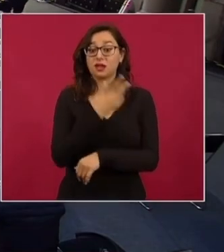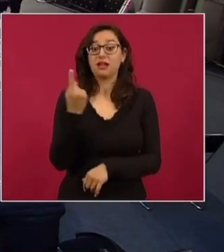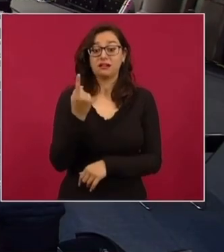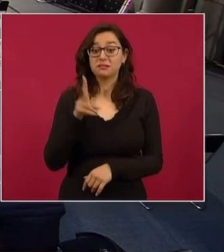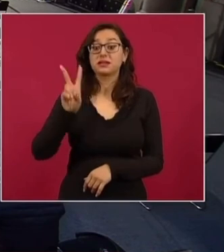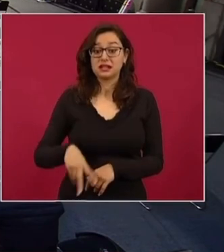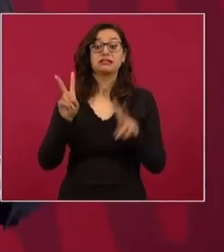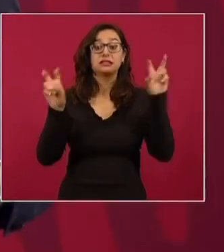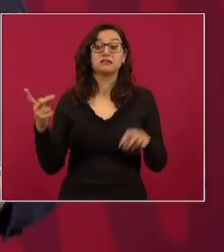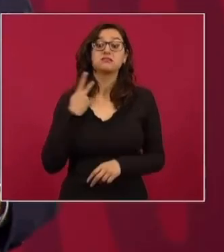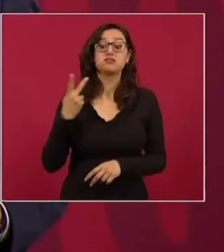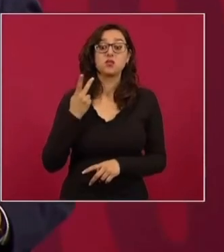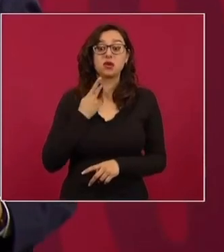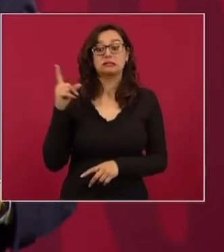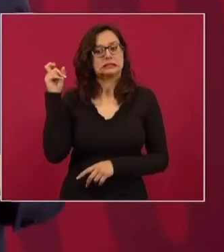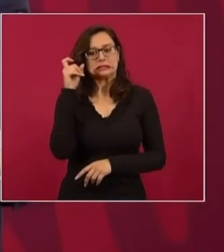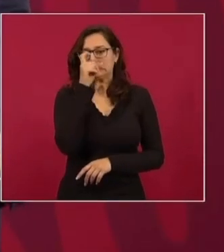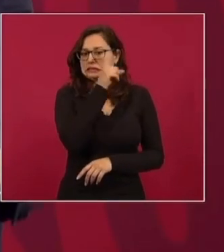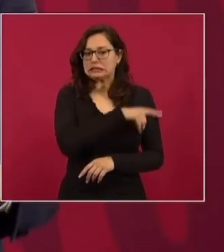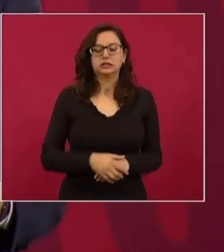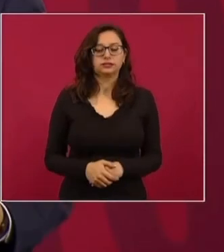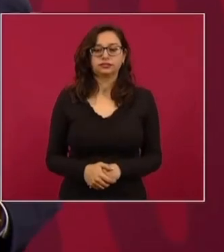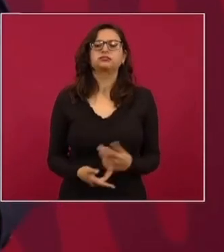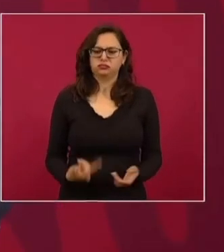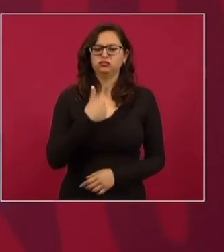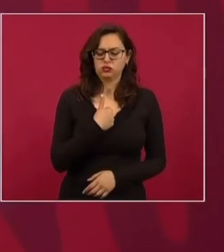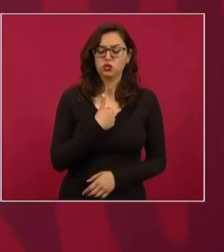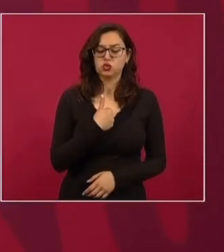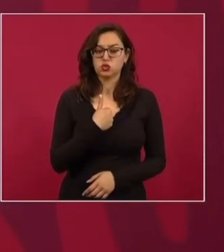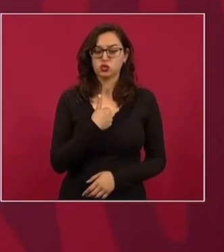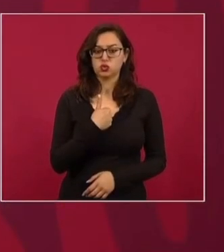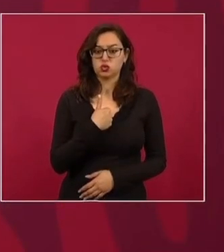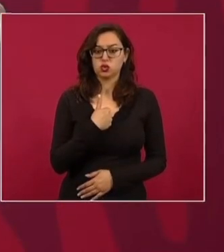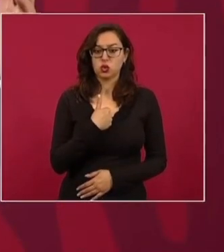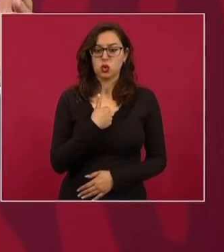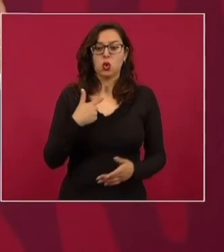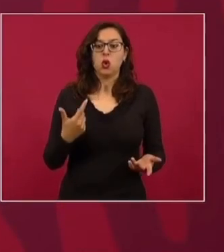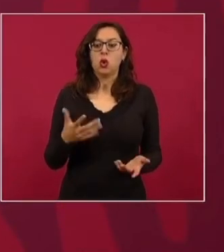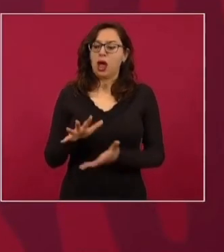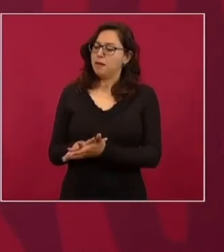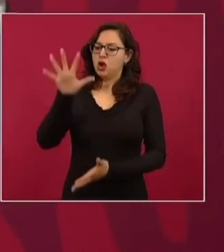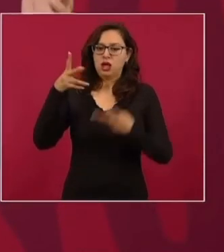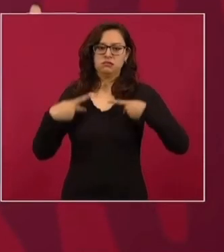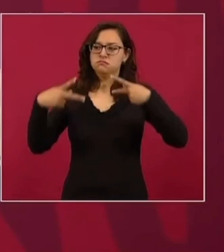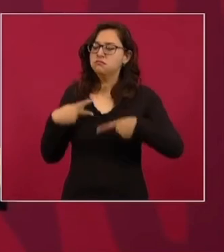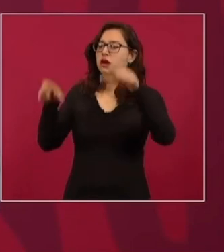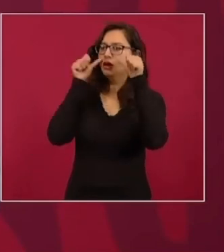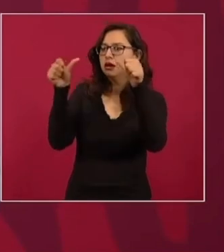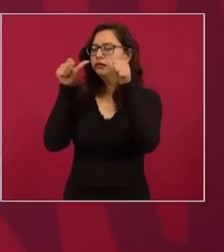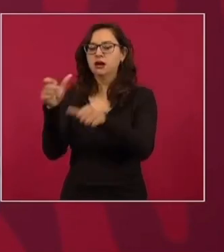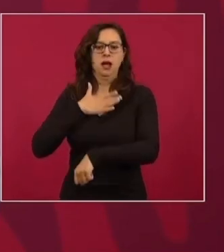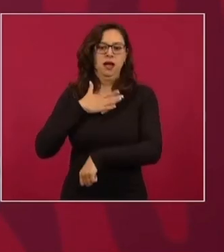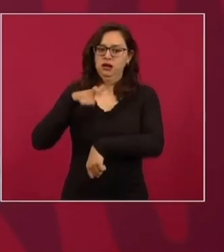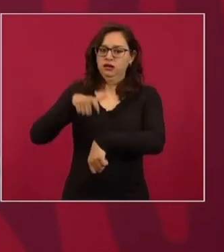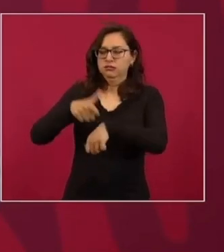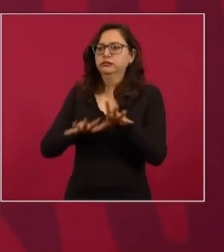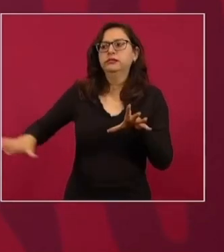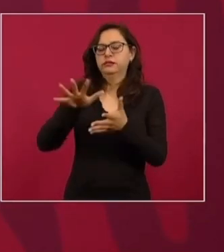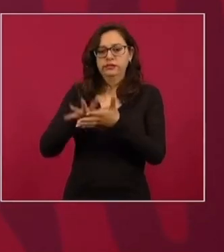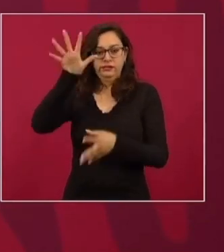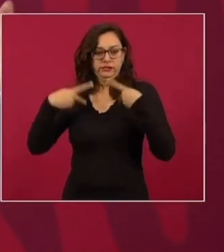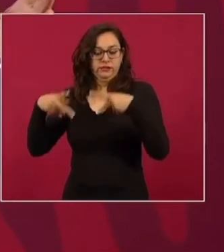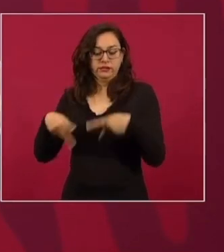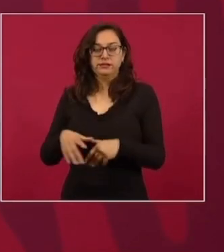difícil. Entonces, yo le dedico mucho tiempo, desde luego, a la mayoría del pueblo. Le dedico muchísimo tiempo a la mayoría del pueblo.